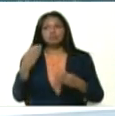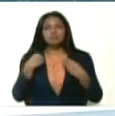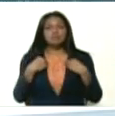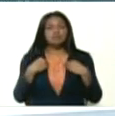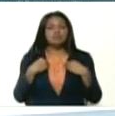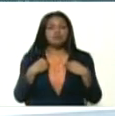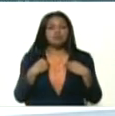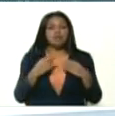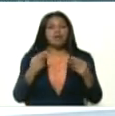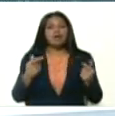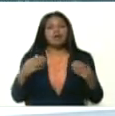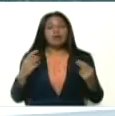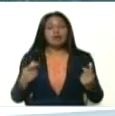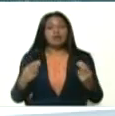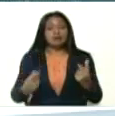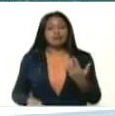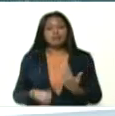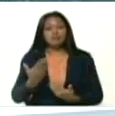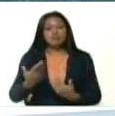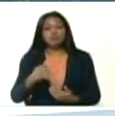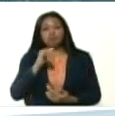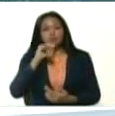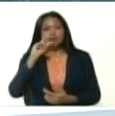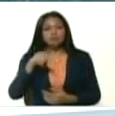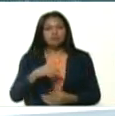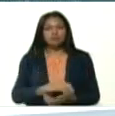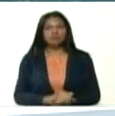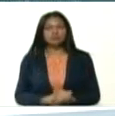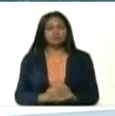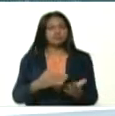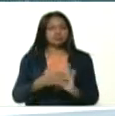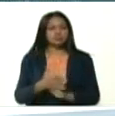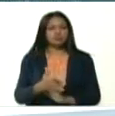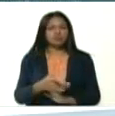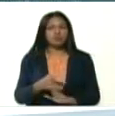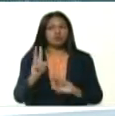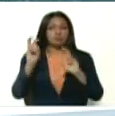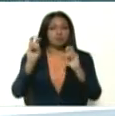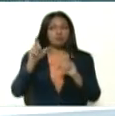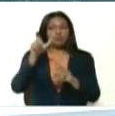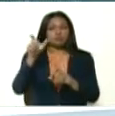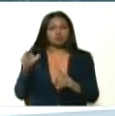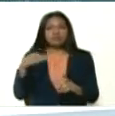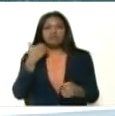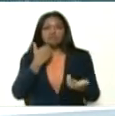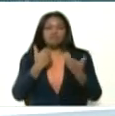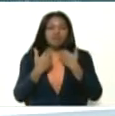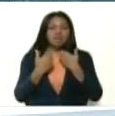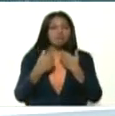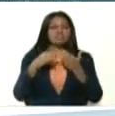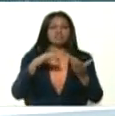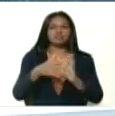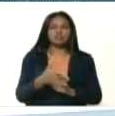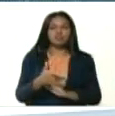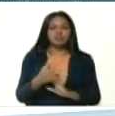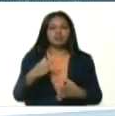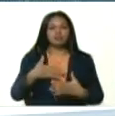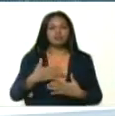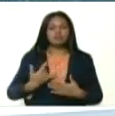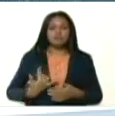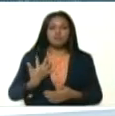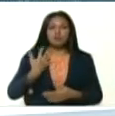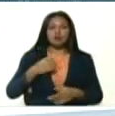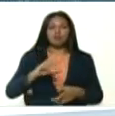importantes o para informar sobre un presunto caso y eso es inspirado